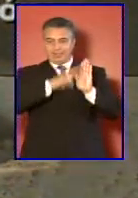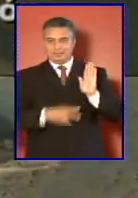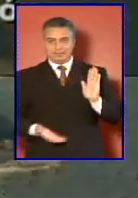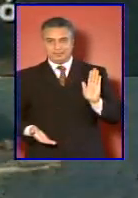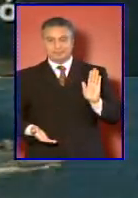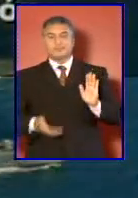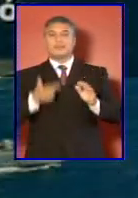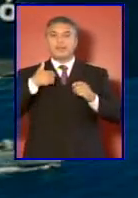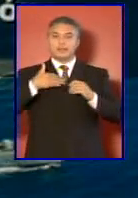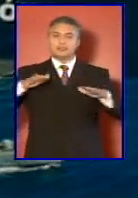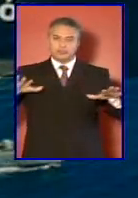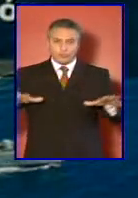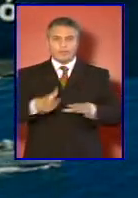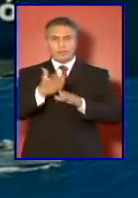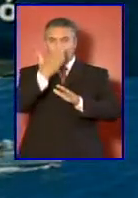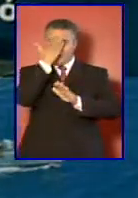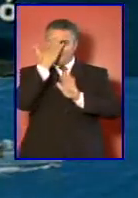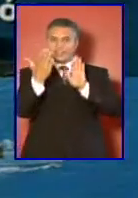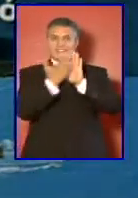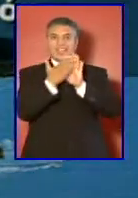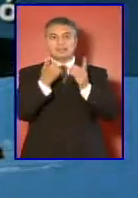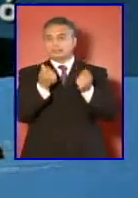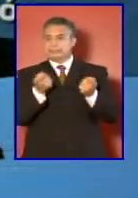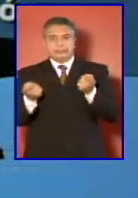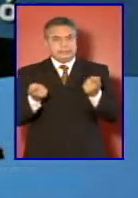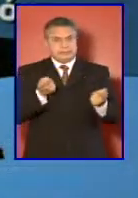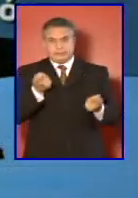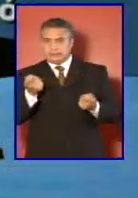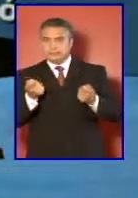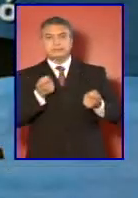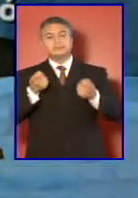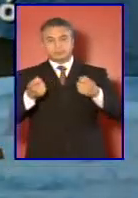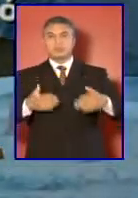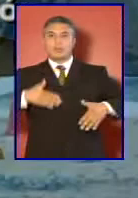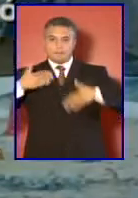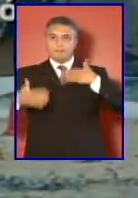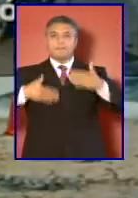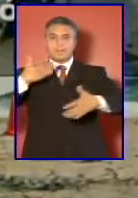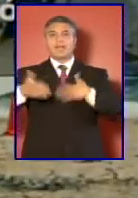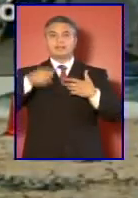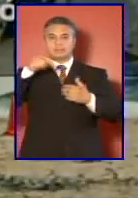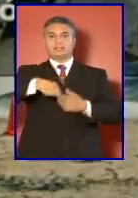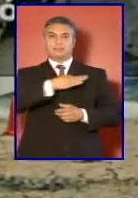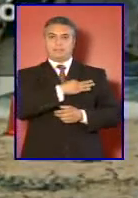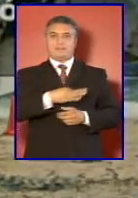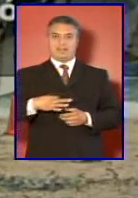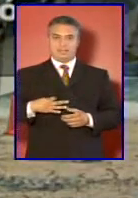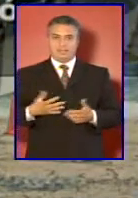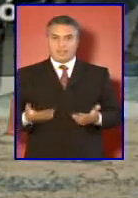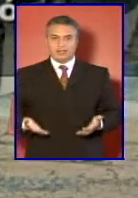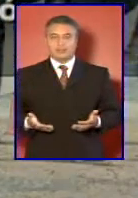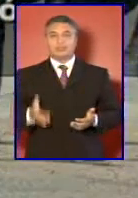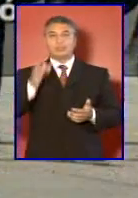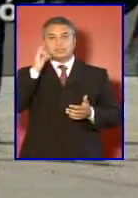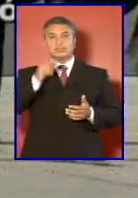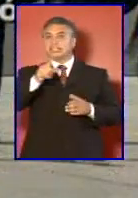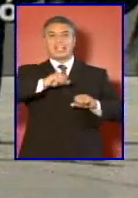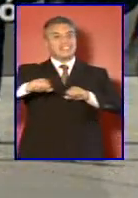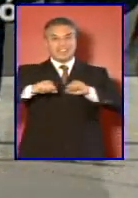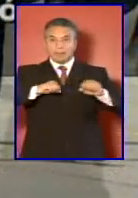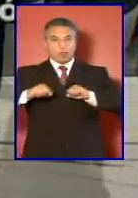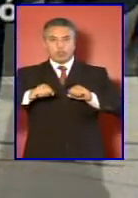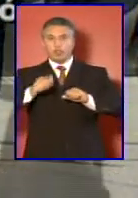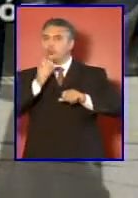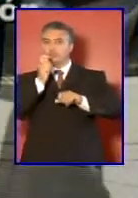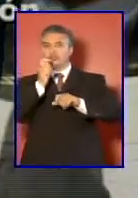tuvimos que enfrentar con medios escasos la puesta en marcha de este ministerio pero ni el terremoto ni el